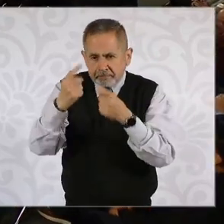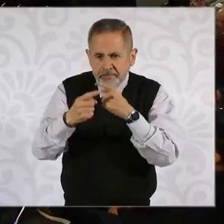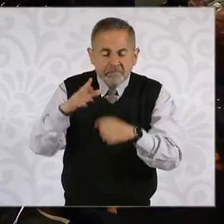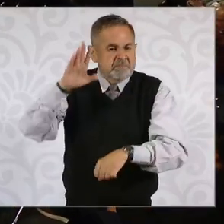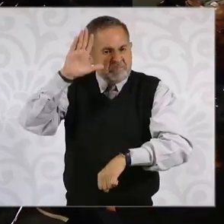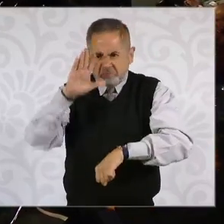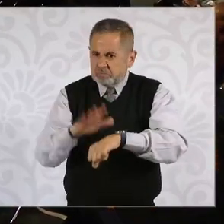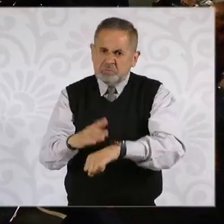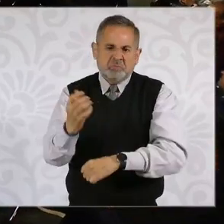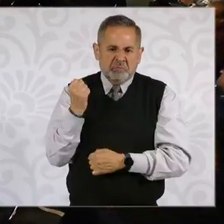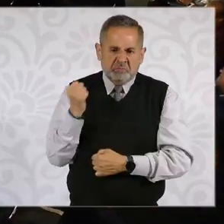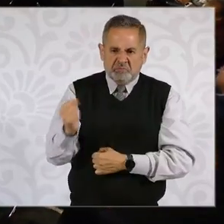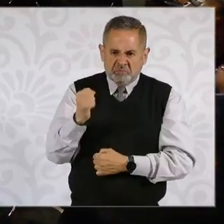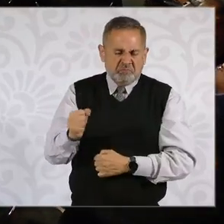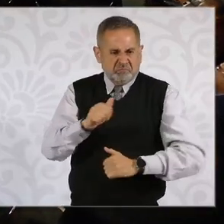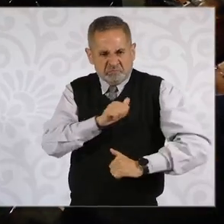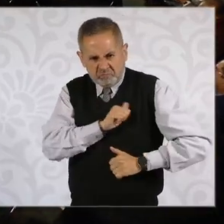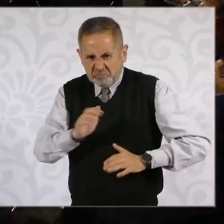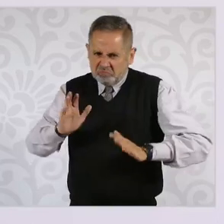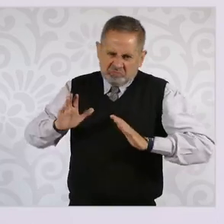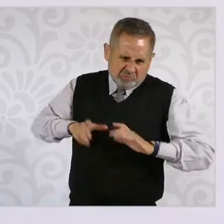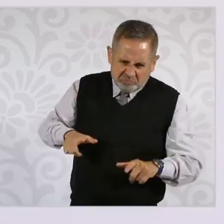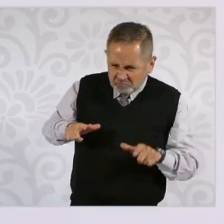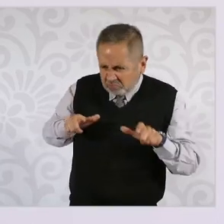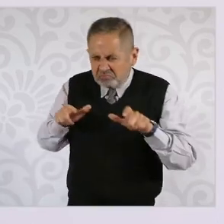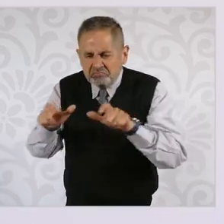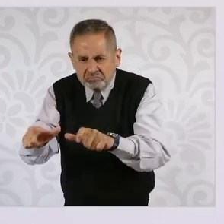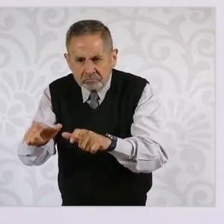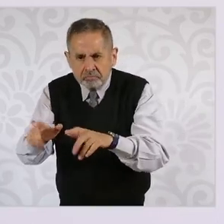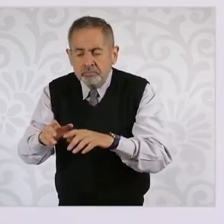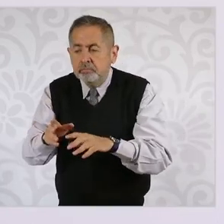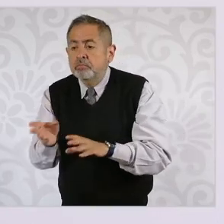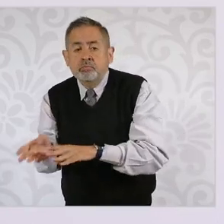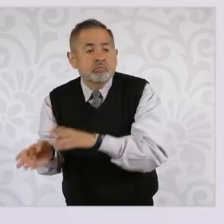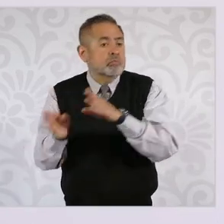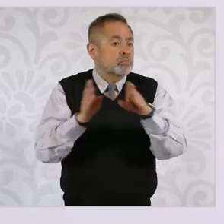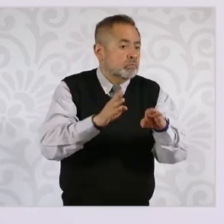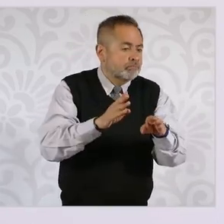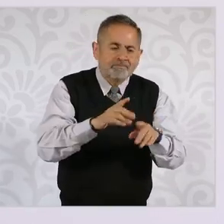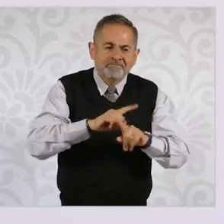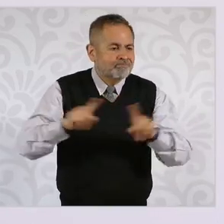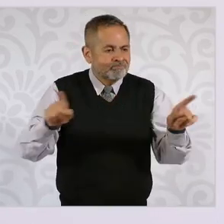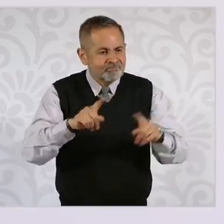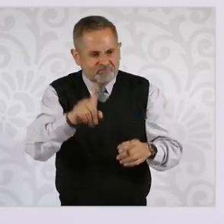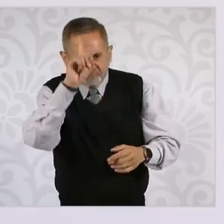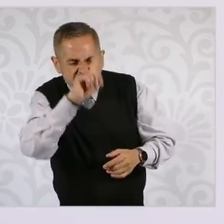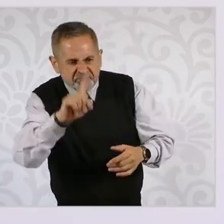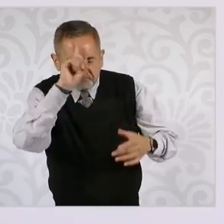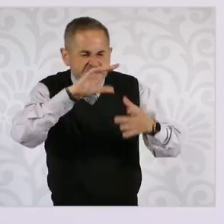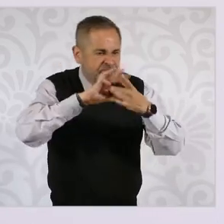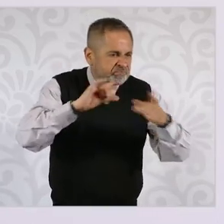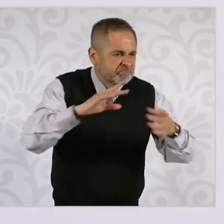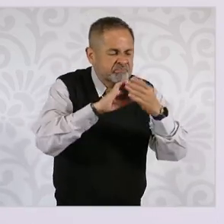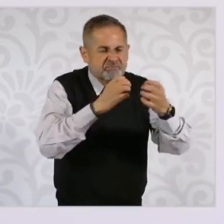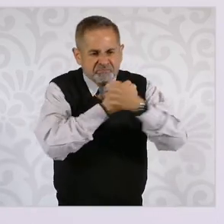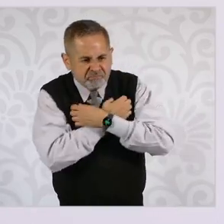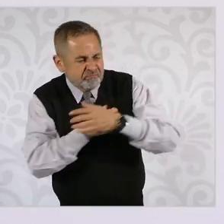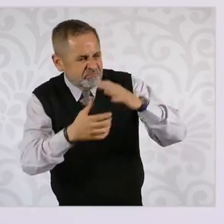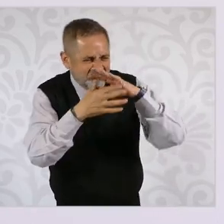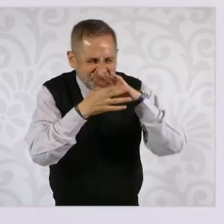con mayor fuerza en la atención social por diversas razones.